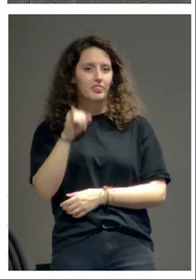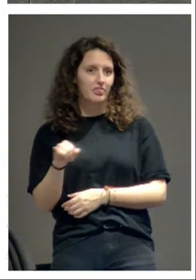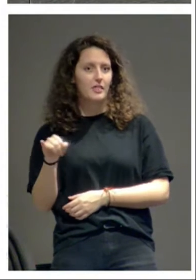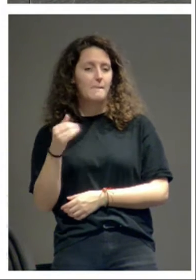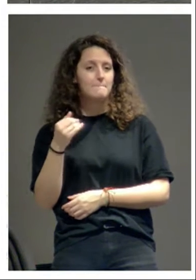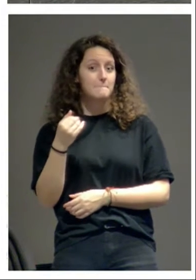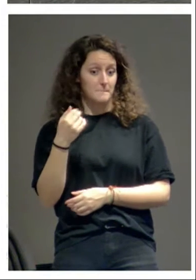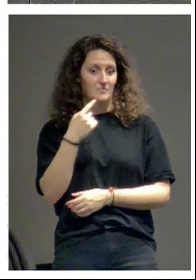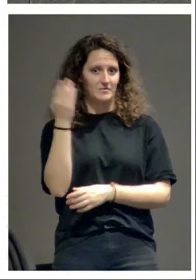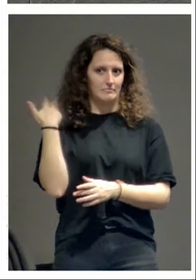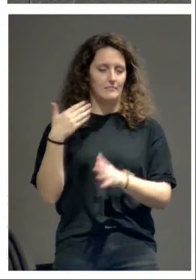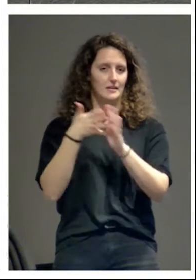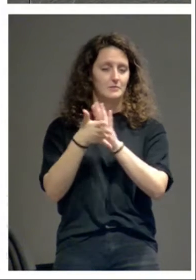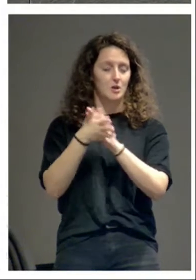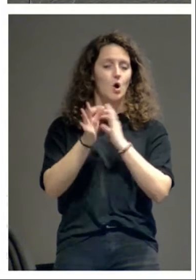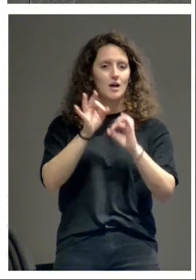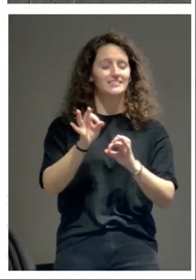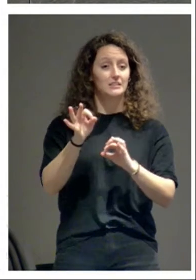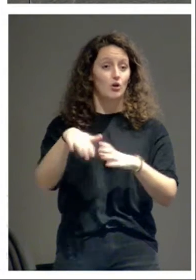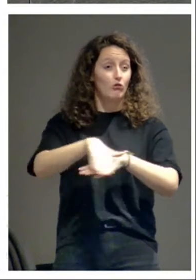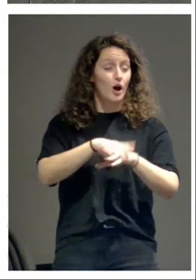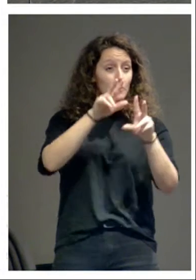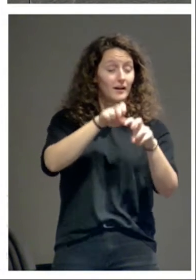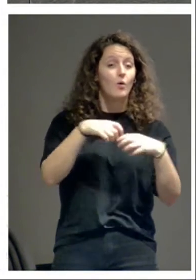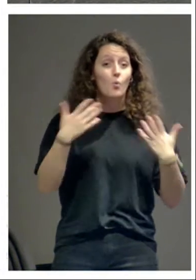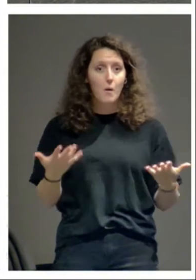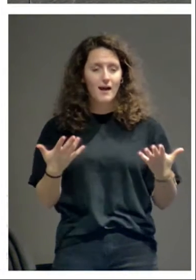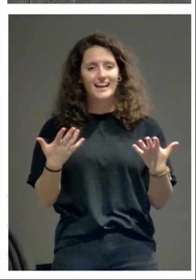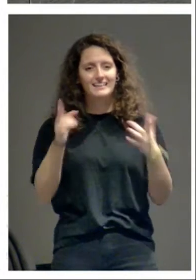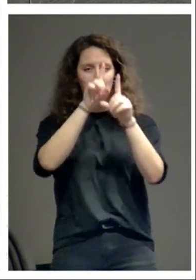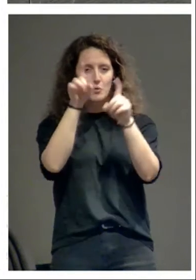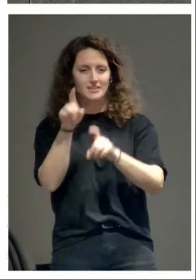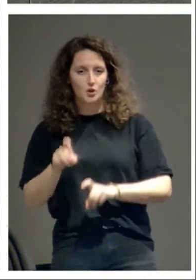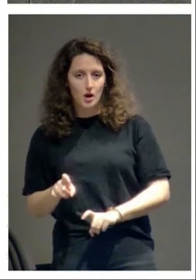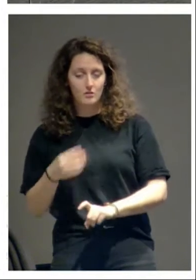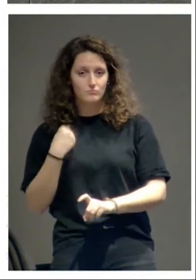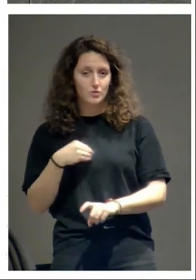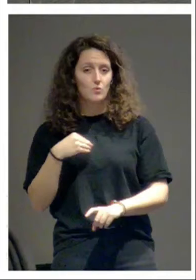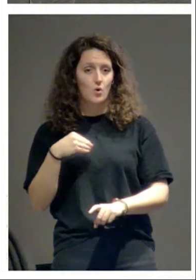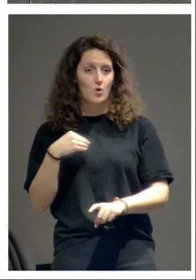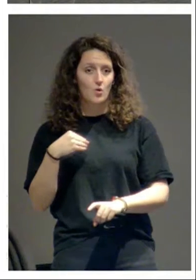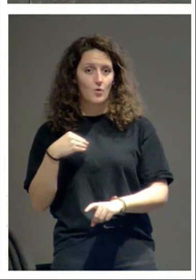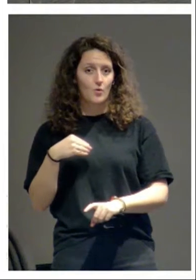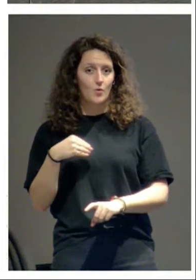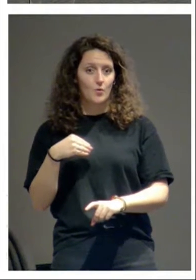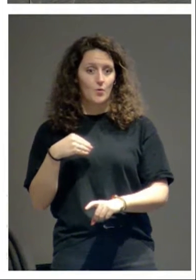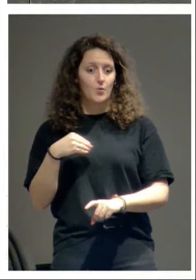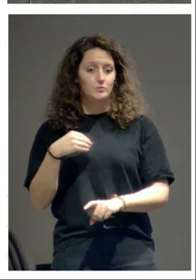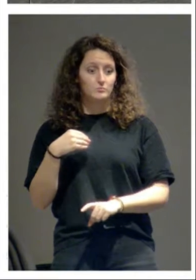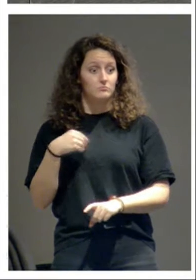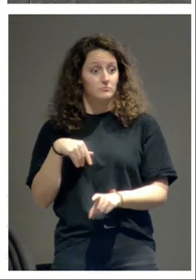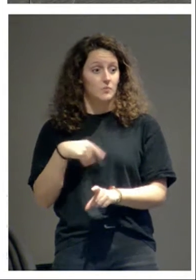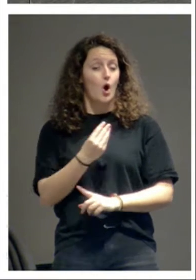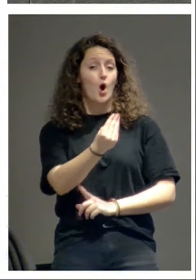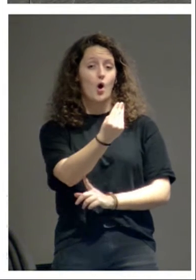lo fundamental de la novedad está en los cuestionarios que aplicamos a nuestro objeto de